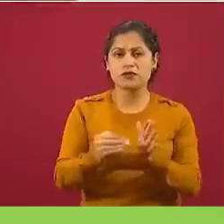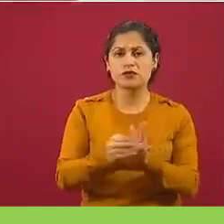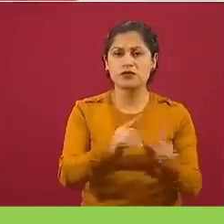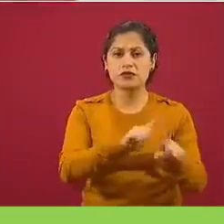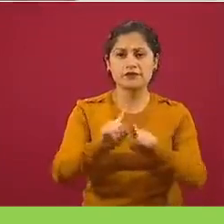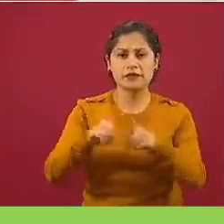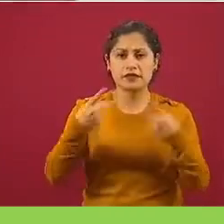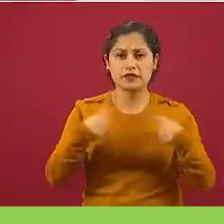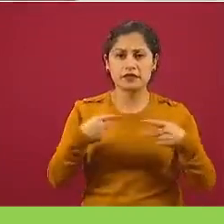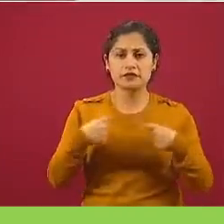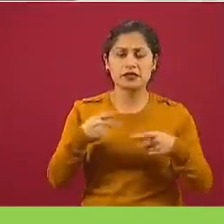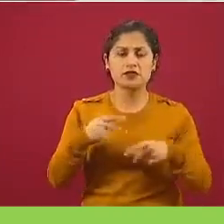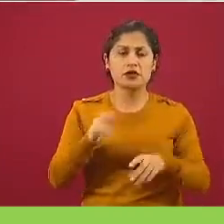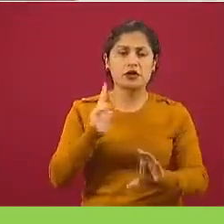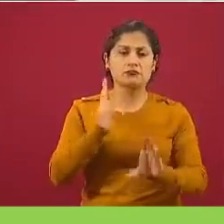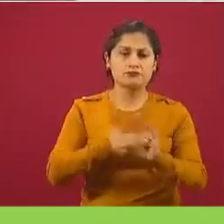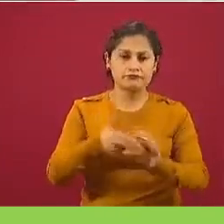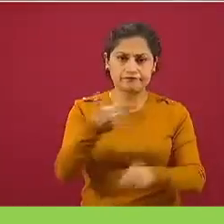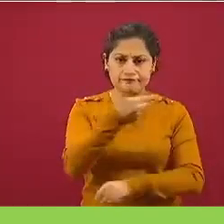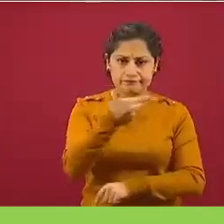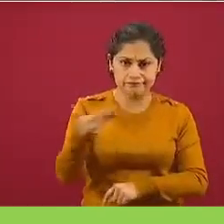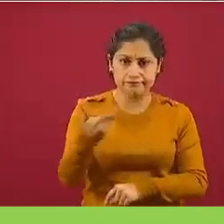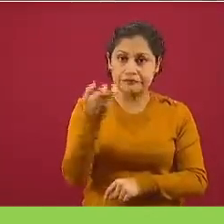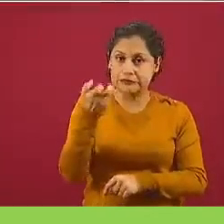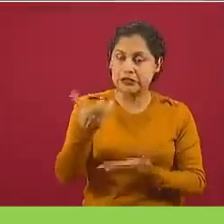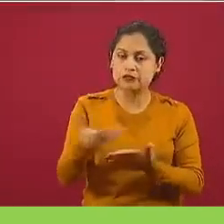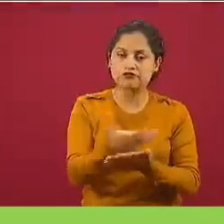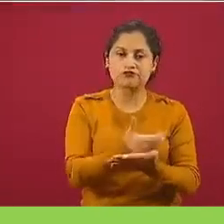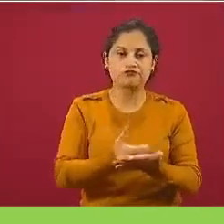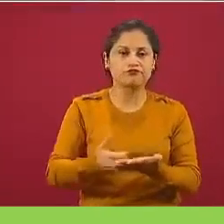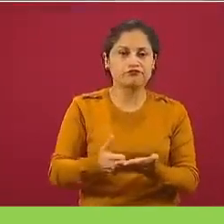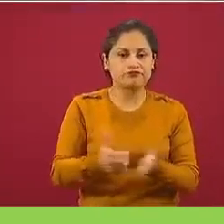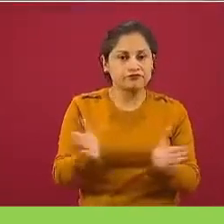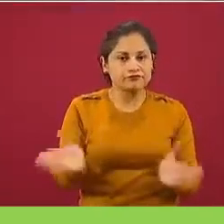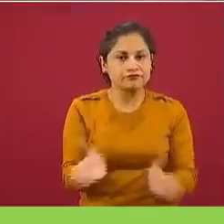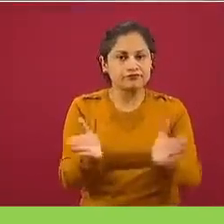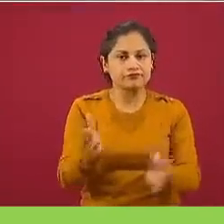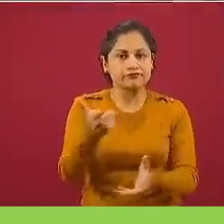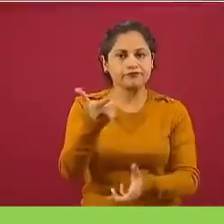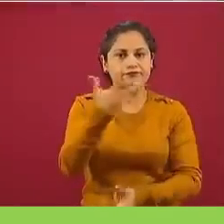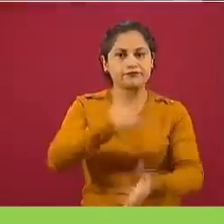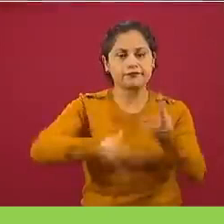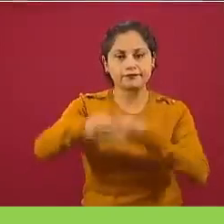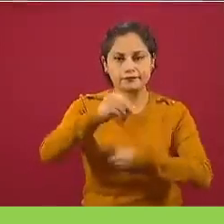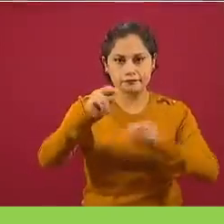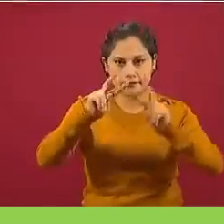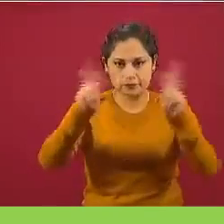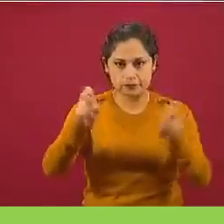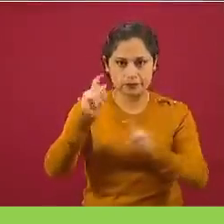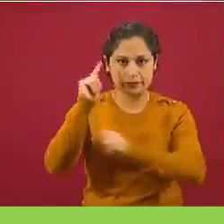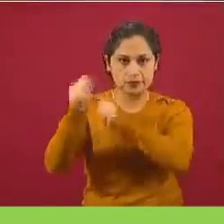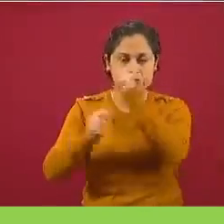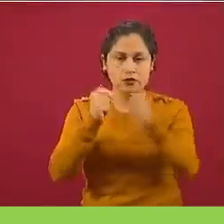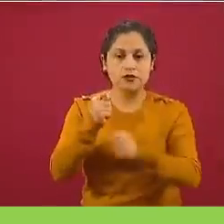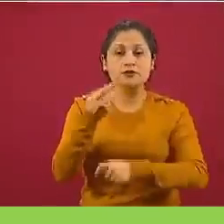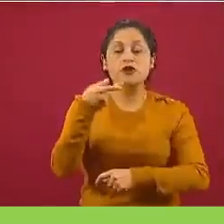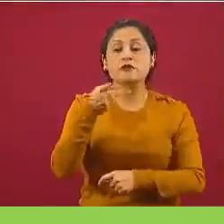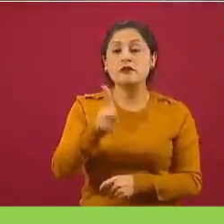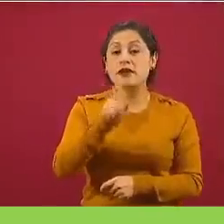en hotel de rama y se detona el aparato productivo, pero también cinco millones